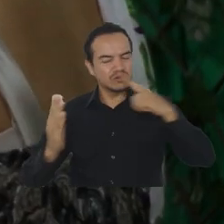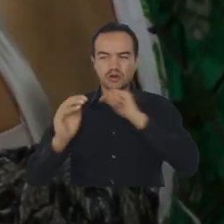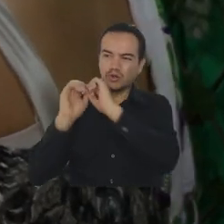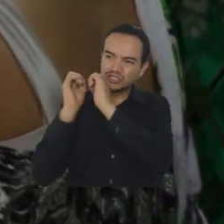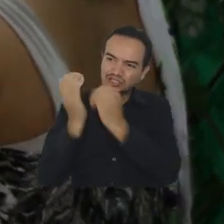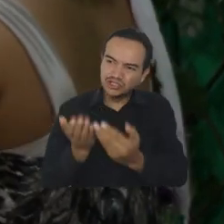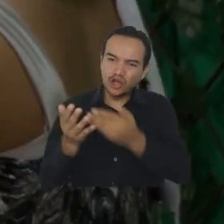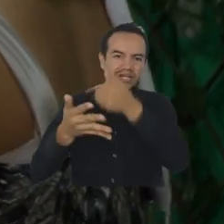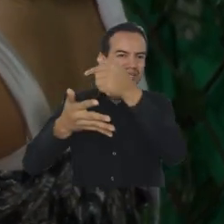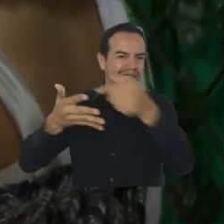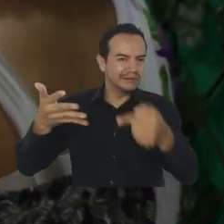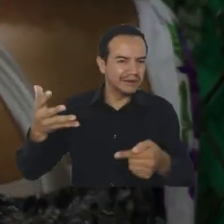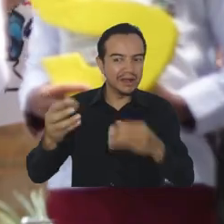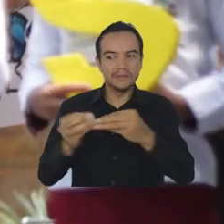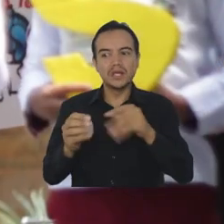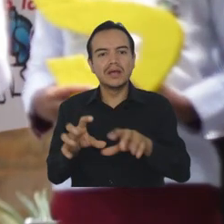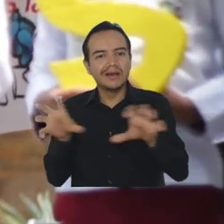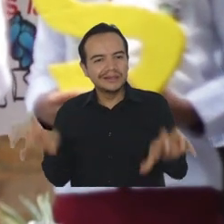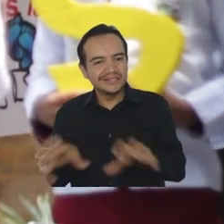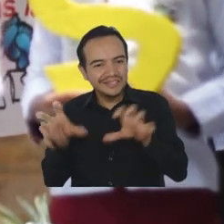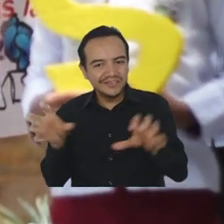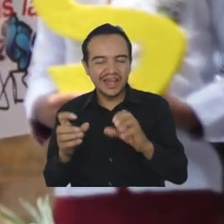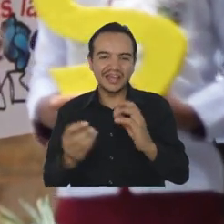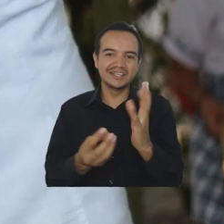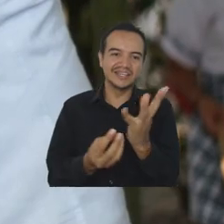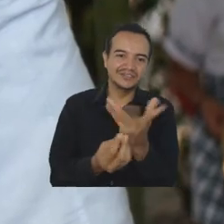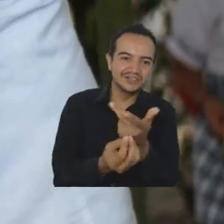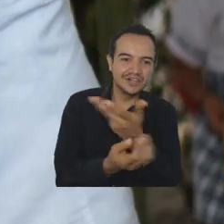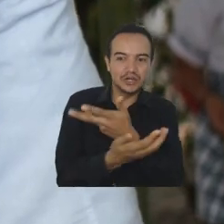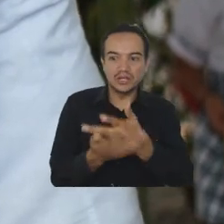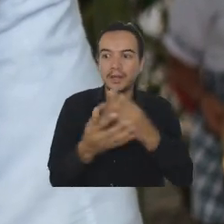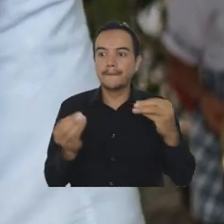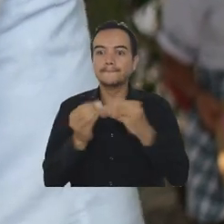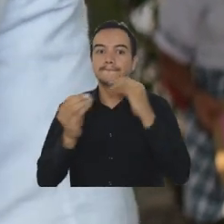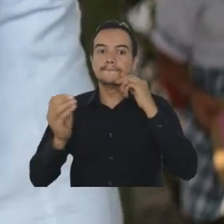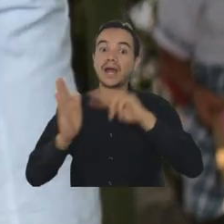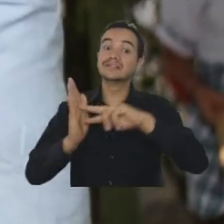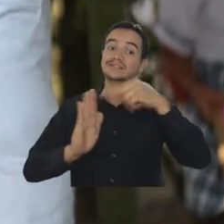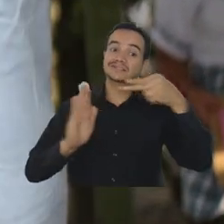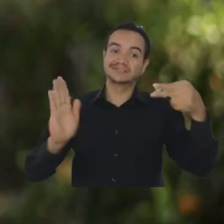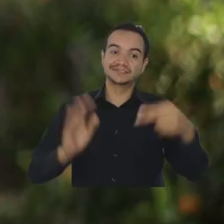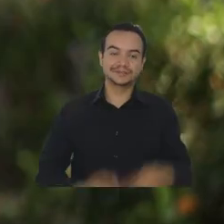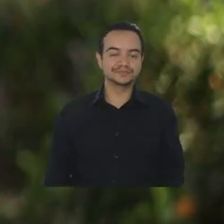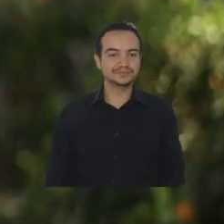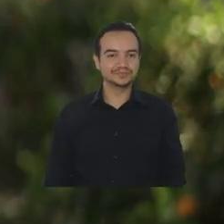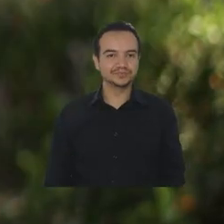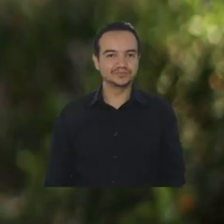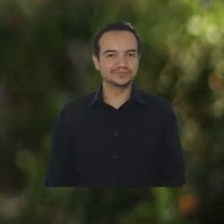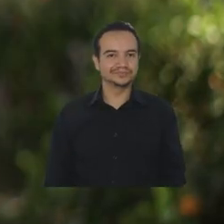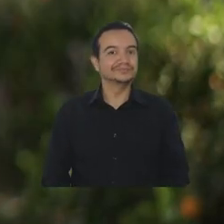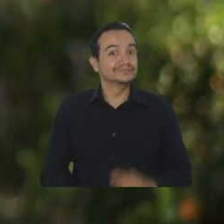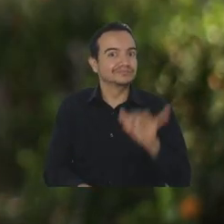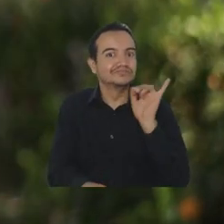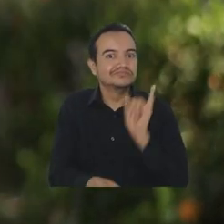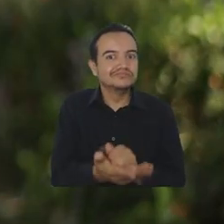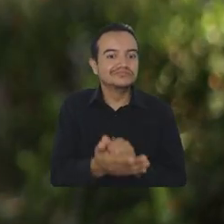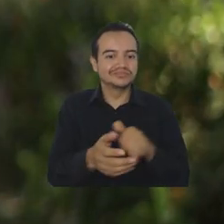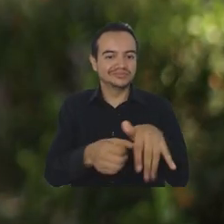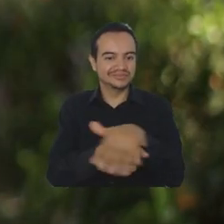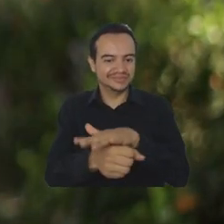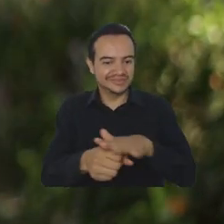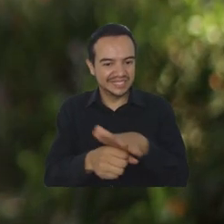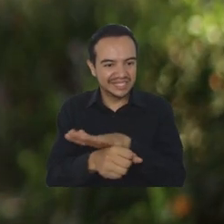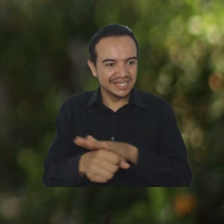que contó con actividades de creación artística y mediadas por nuevas tecnologías. Precisamente acercando de otras